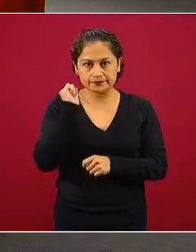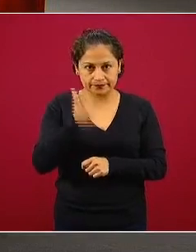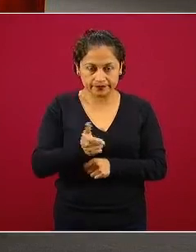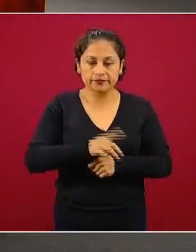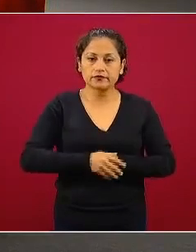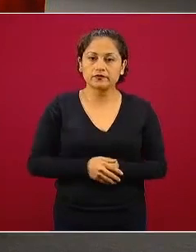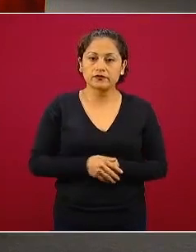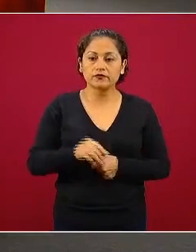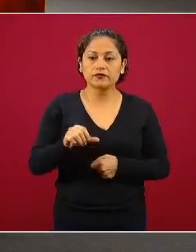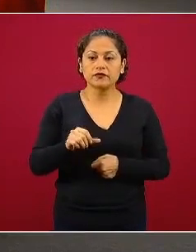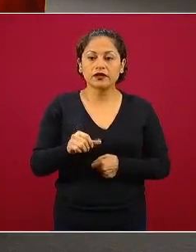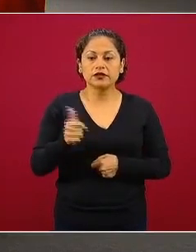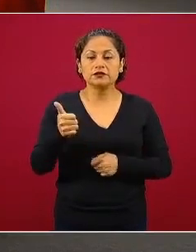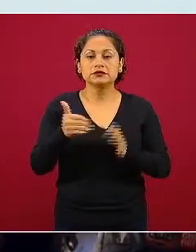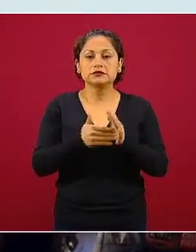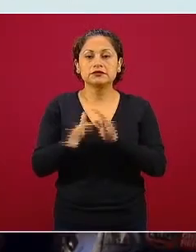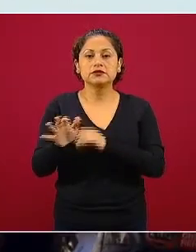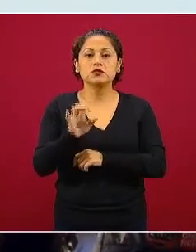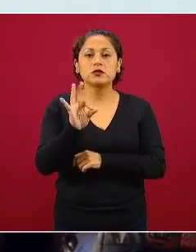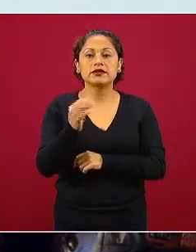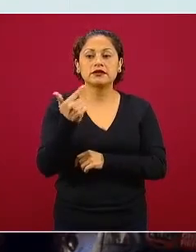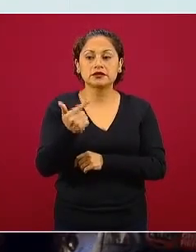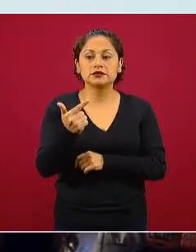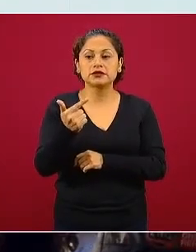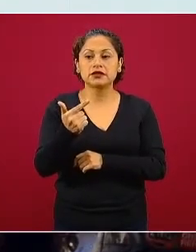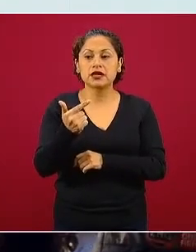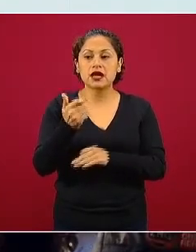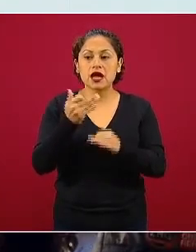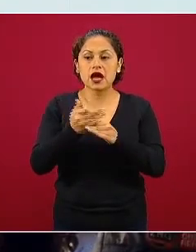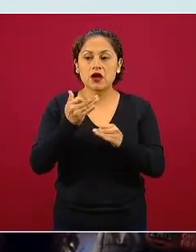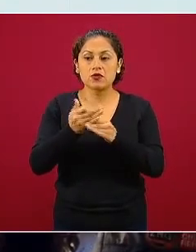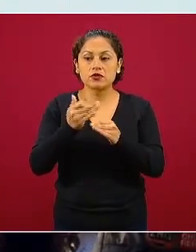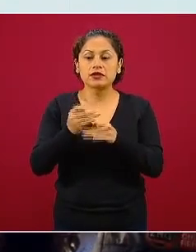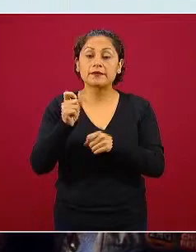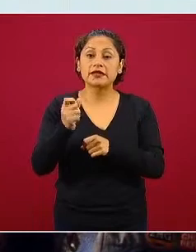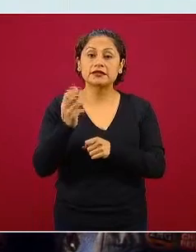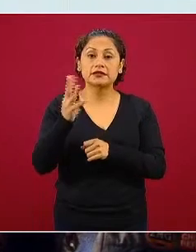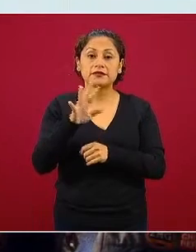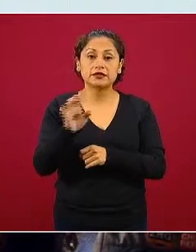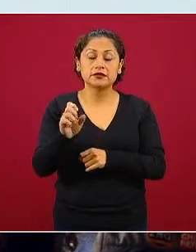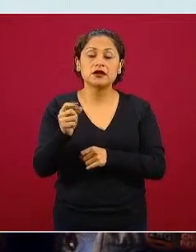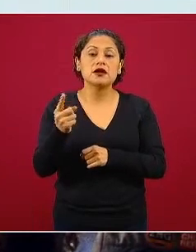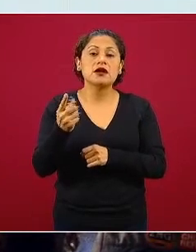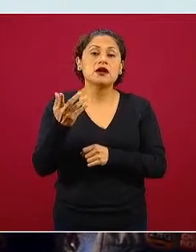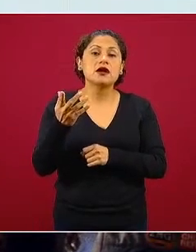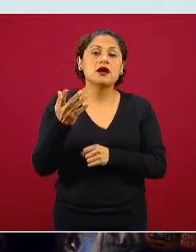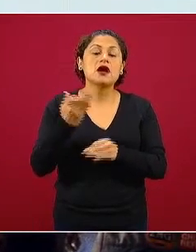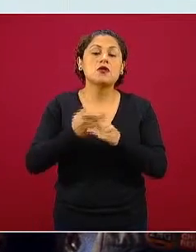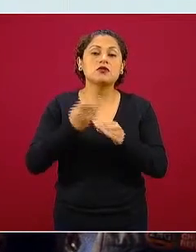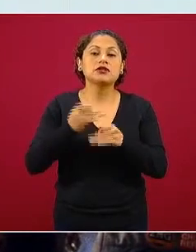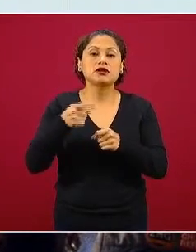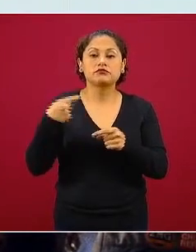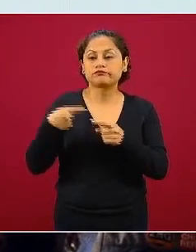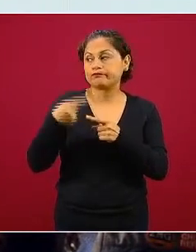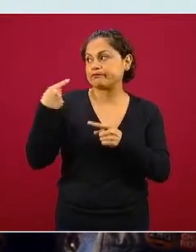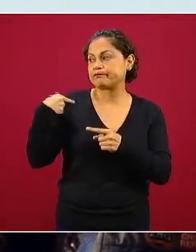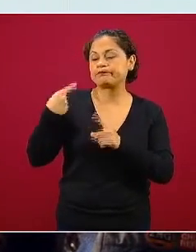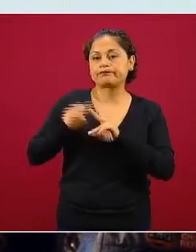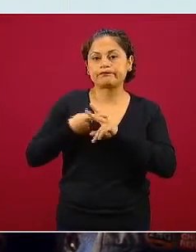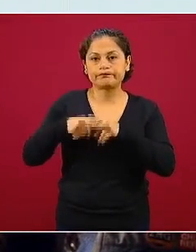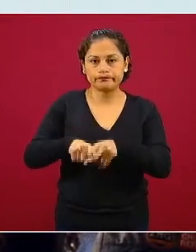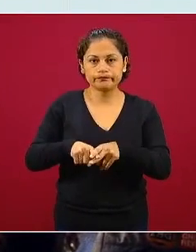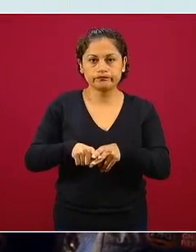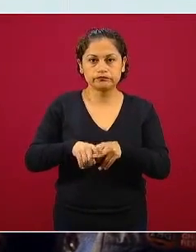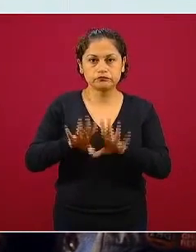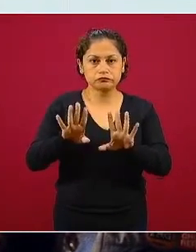cuarenta y siete se encuentran en estos días todavía en estudio son recientes ocurrencias recientes no entro en detalle